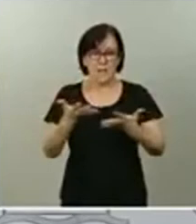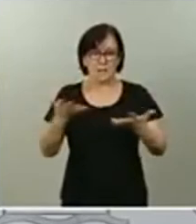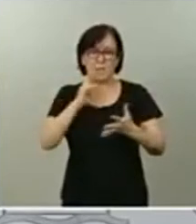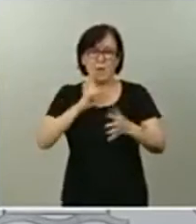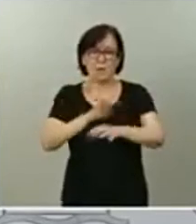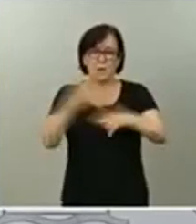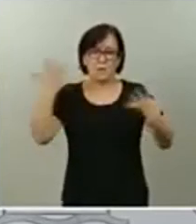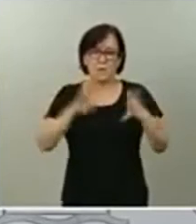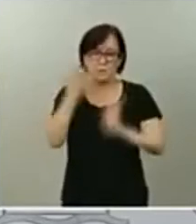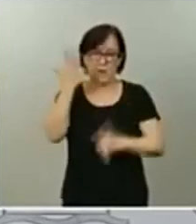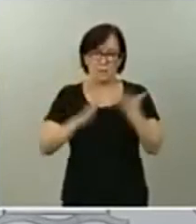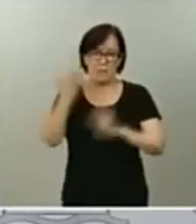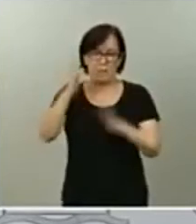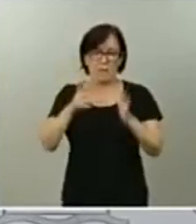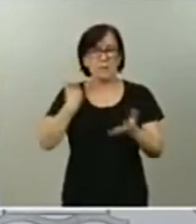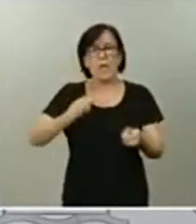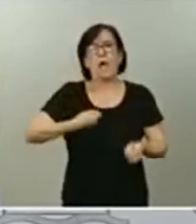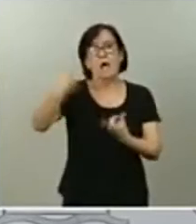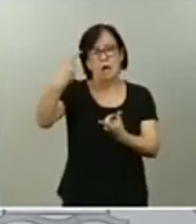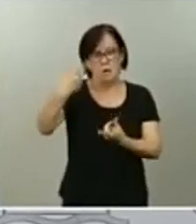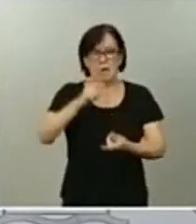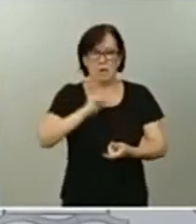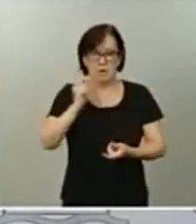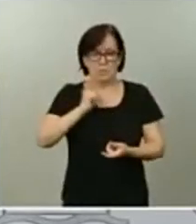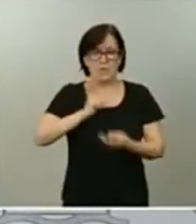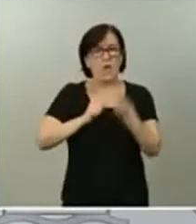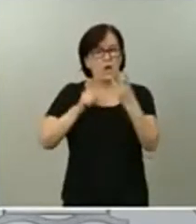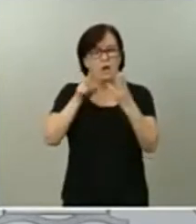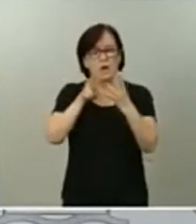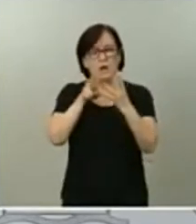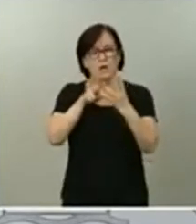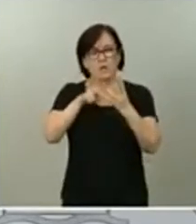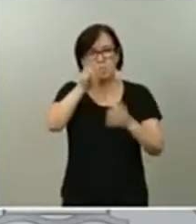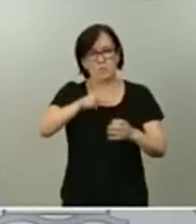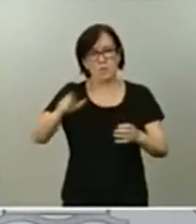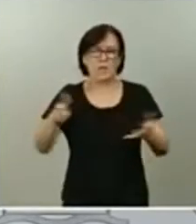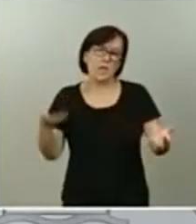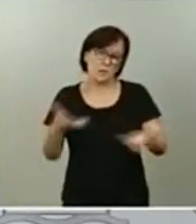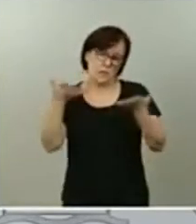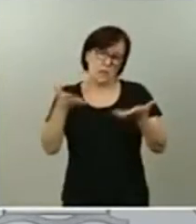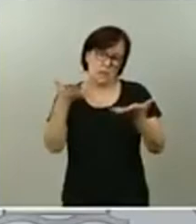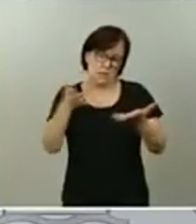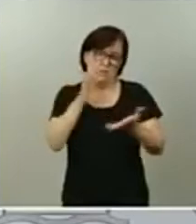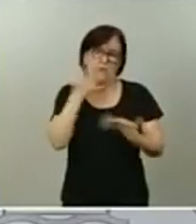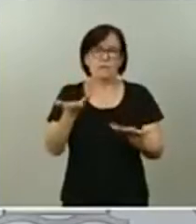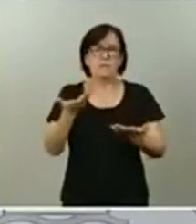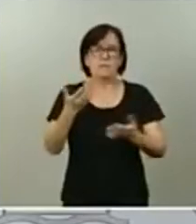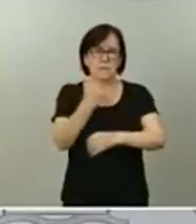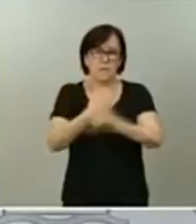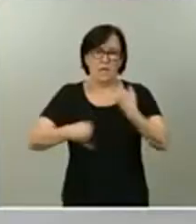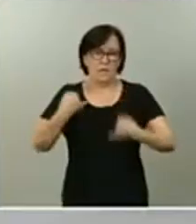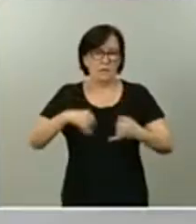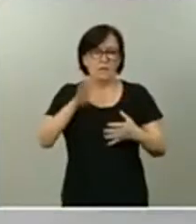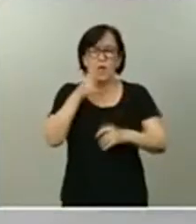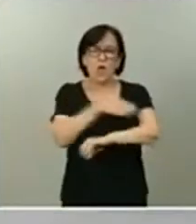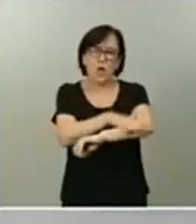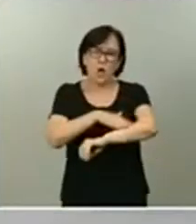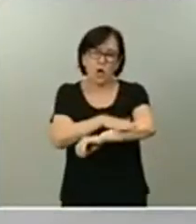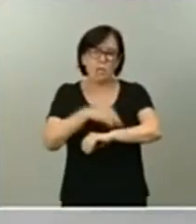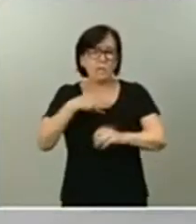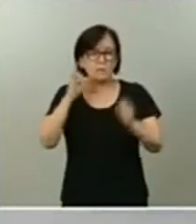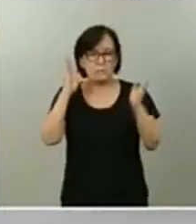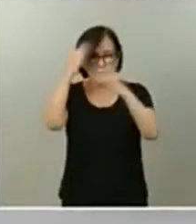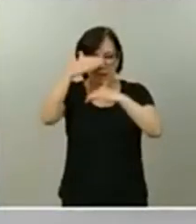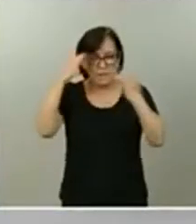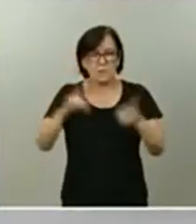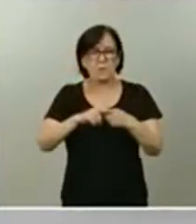ya están siendo hospitalizados, y otras dos personas heridas leves. Desde el Gobierno, evidentemente, seguimos con atención este